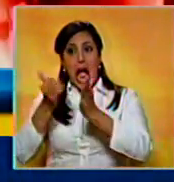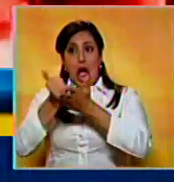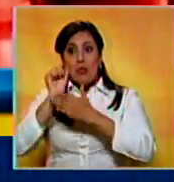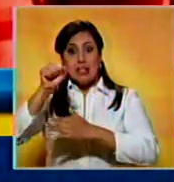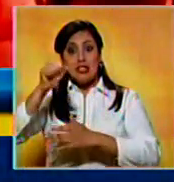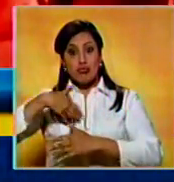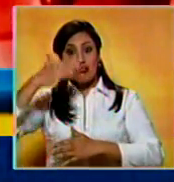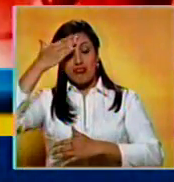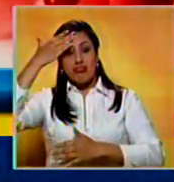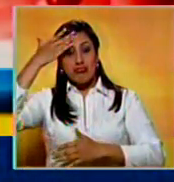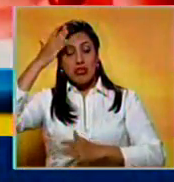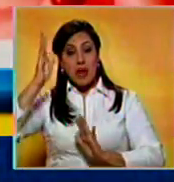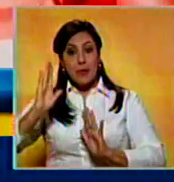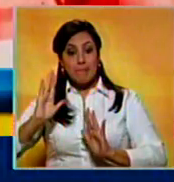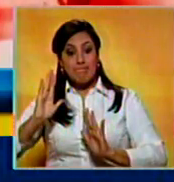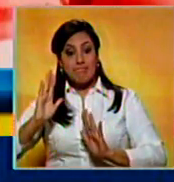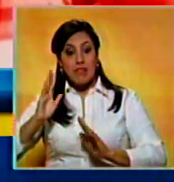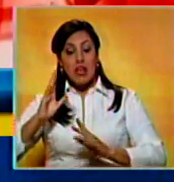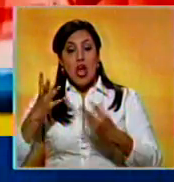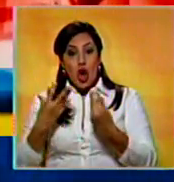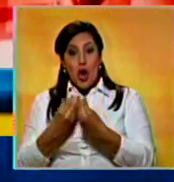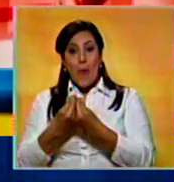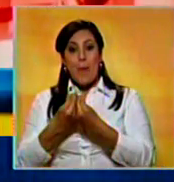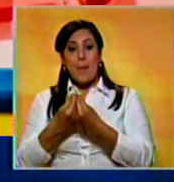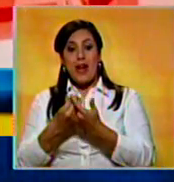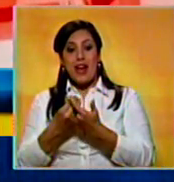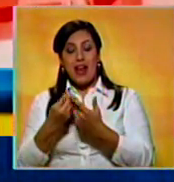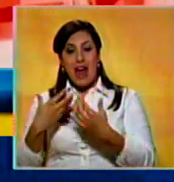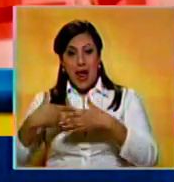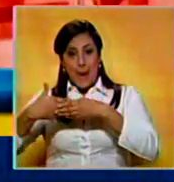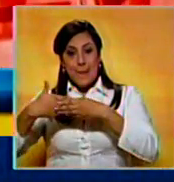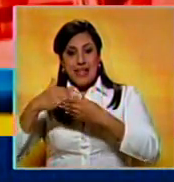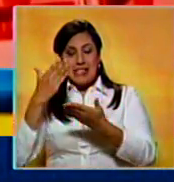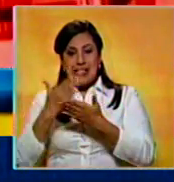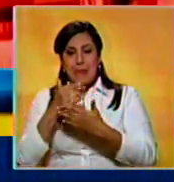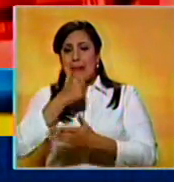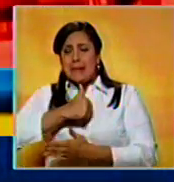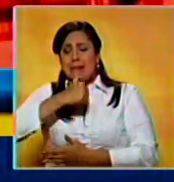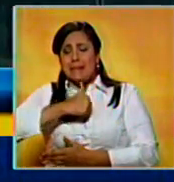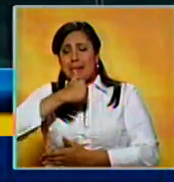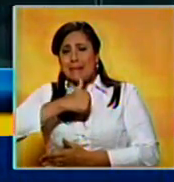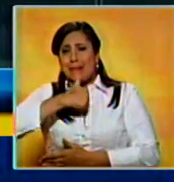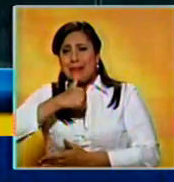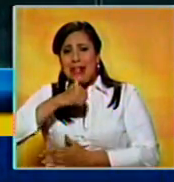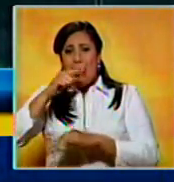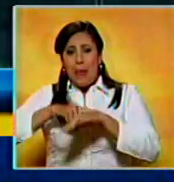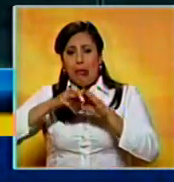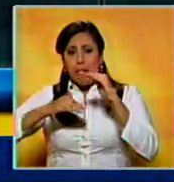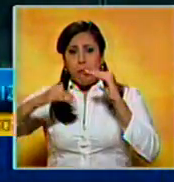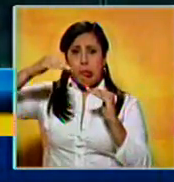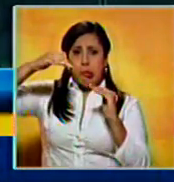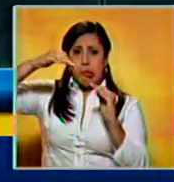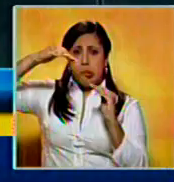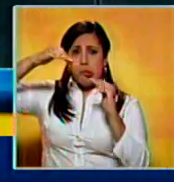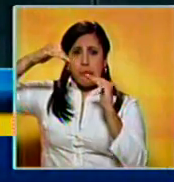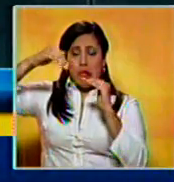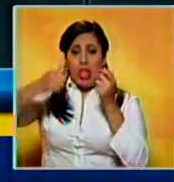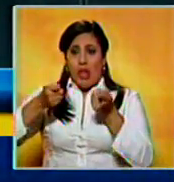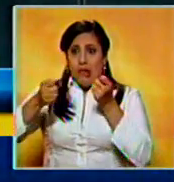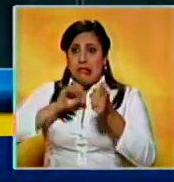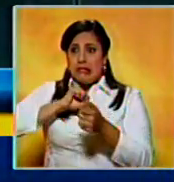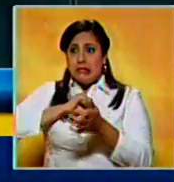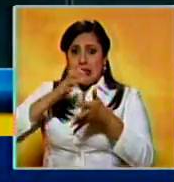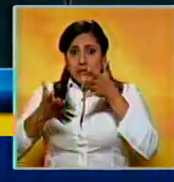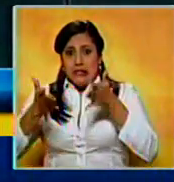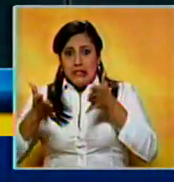camino y con Juan siempre paciencia porque sabíamos que ese momento lo mejor era tener el control de